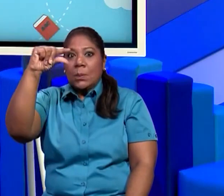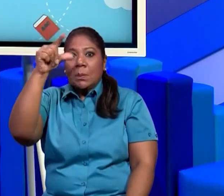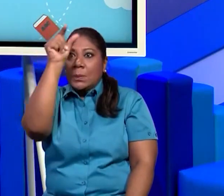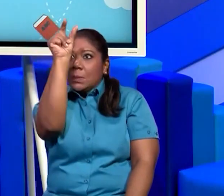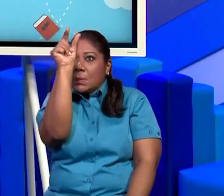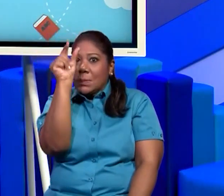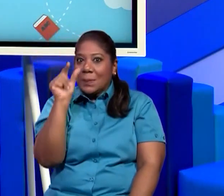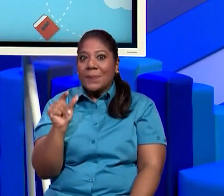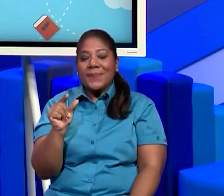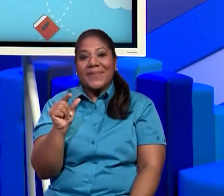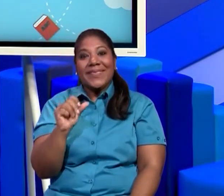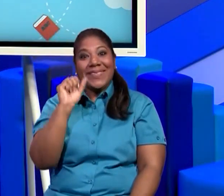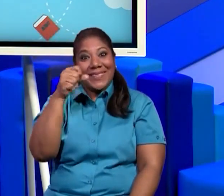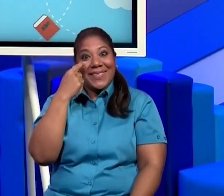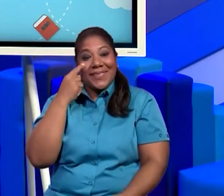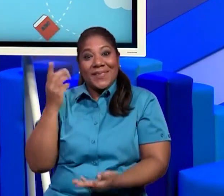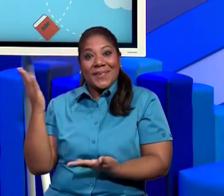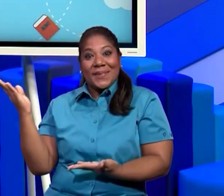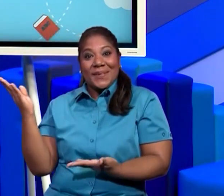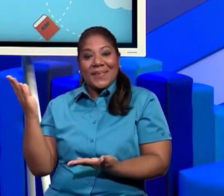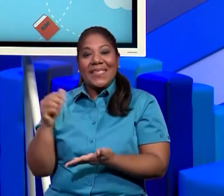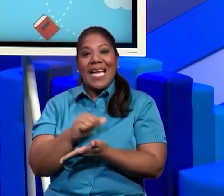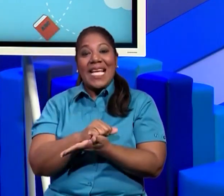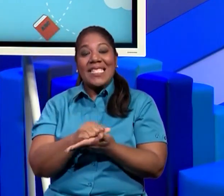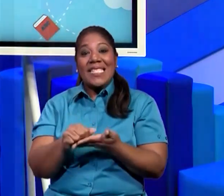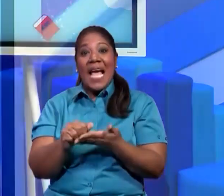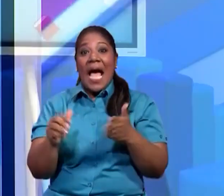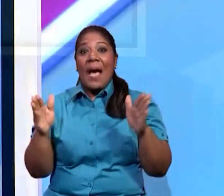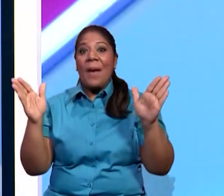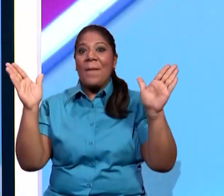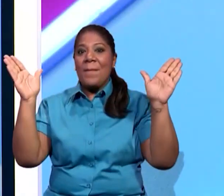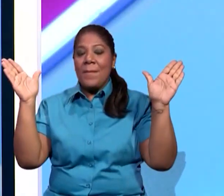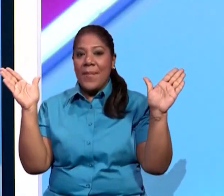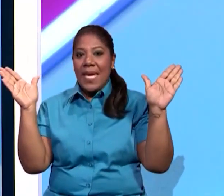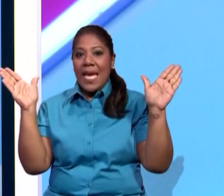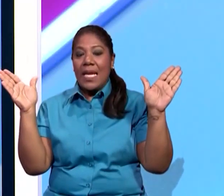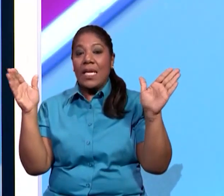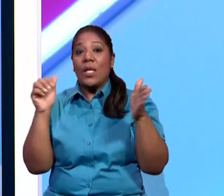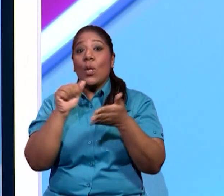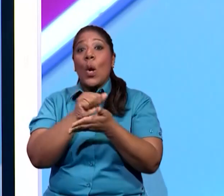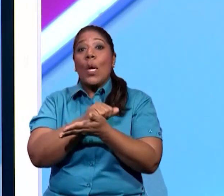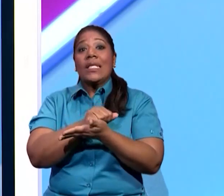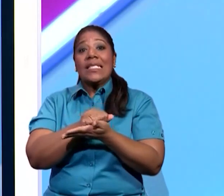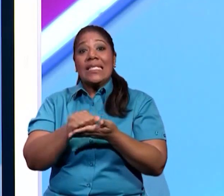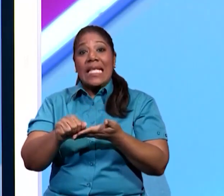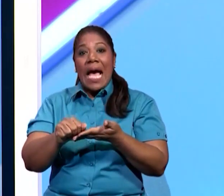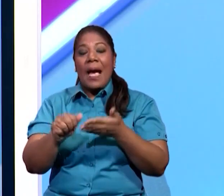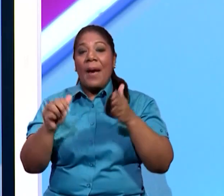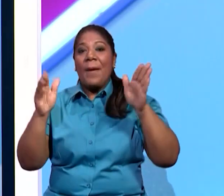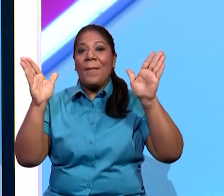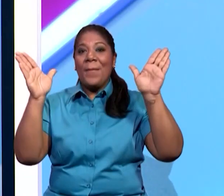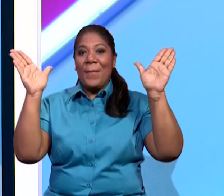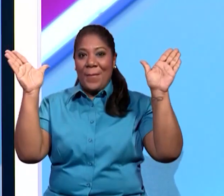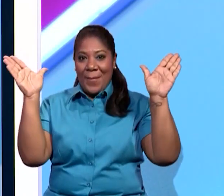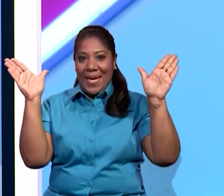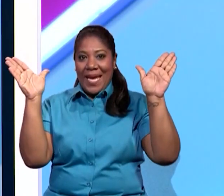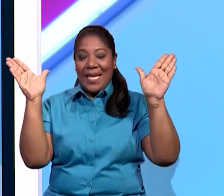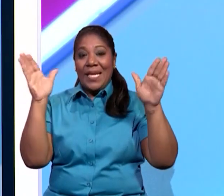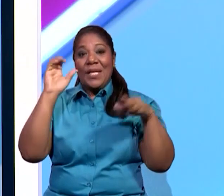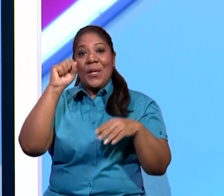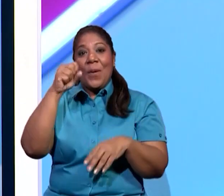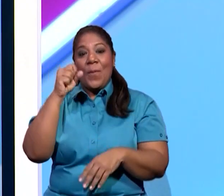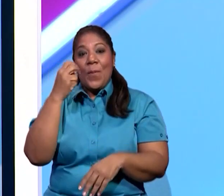distrito de San Miguelito. Dentro del distrito de San Miguelito, lo podemos observar,